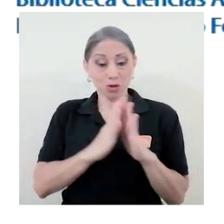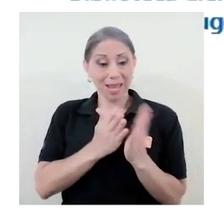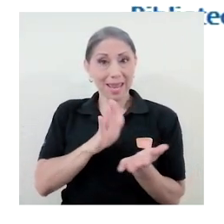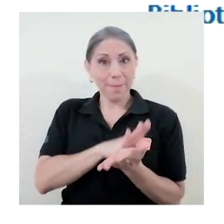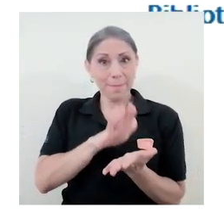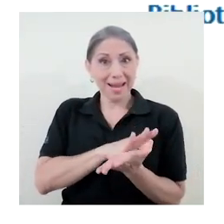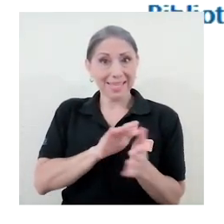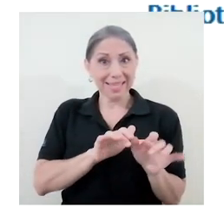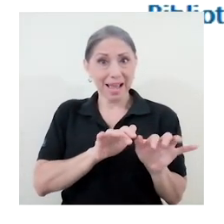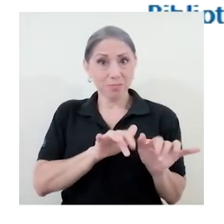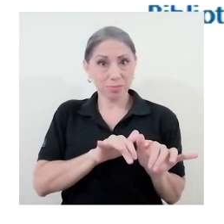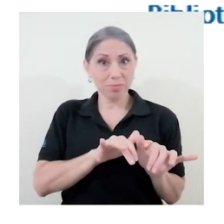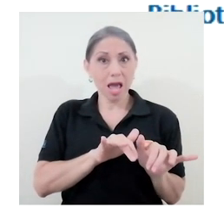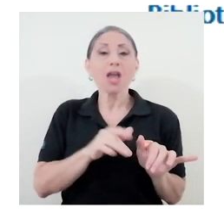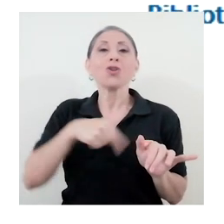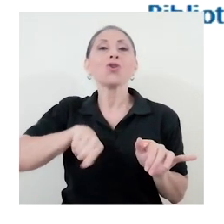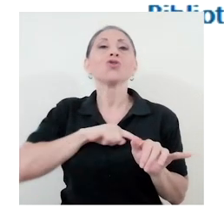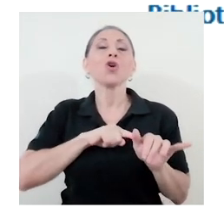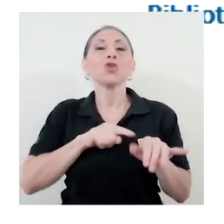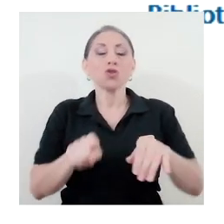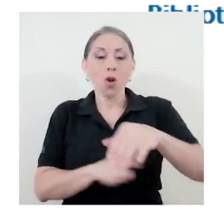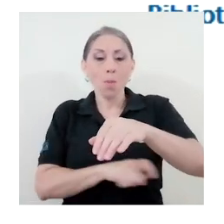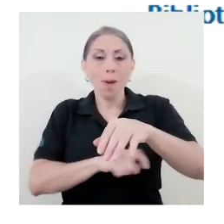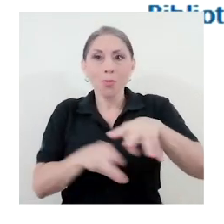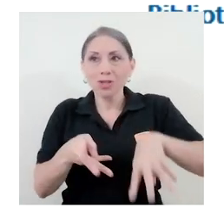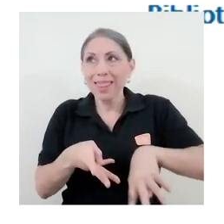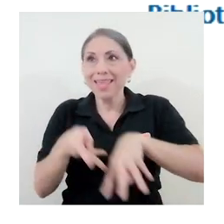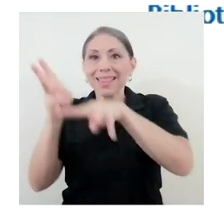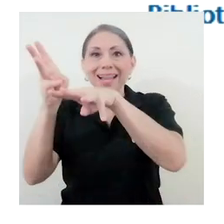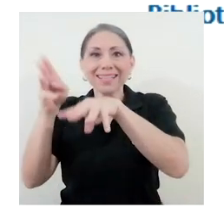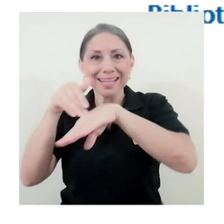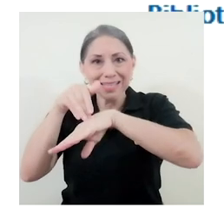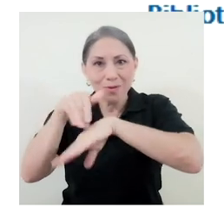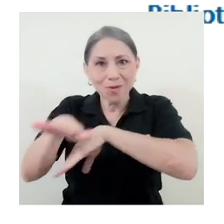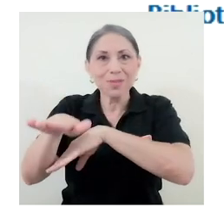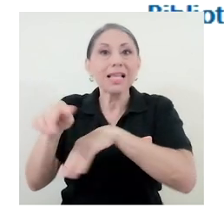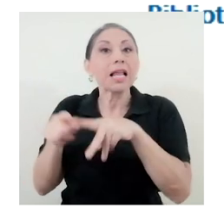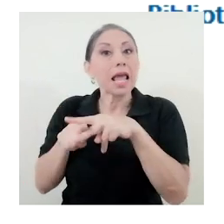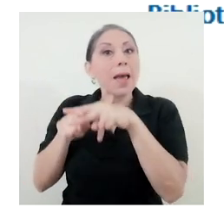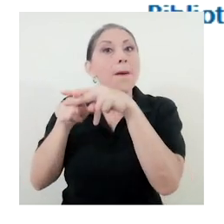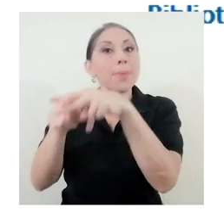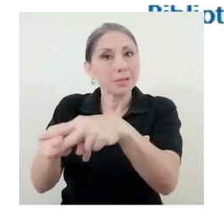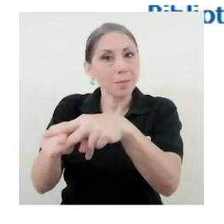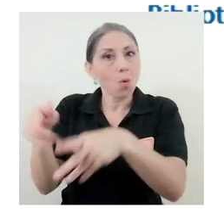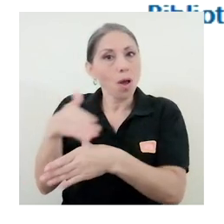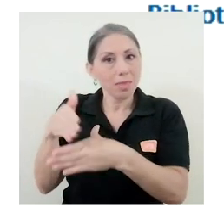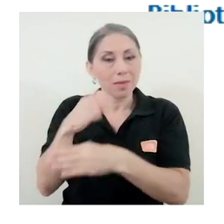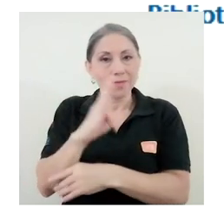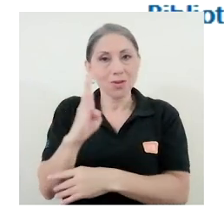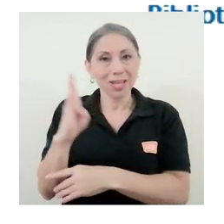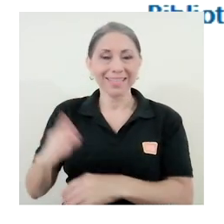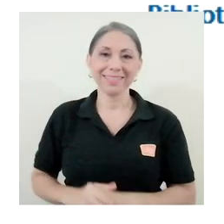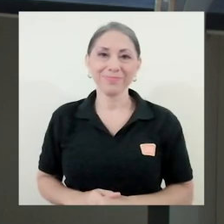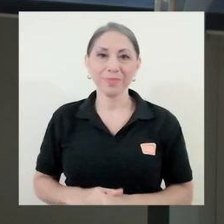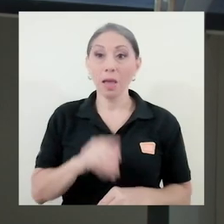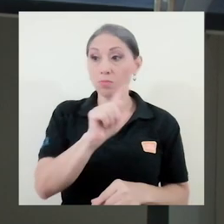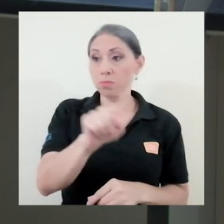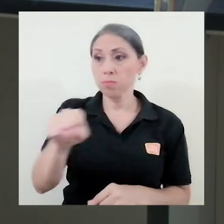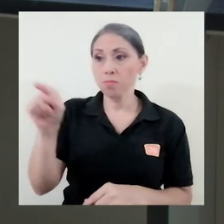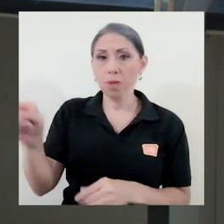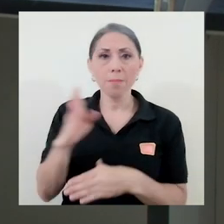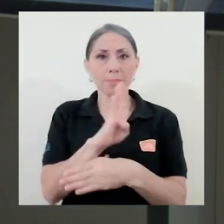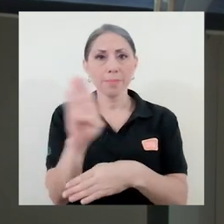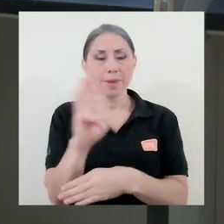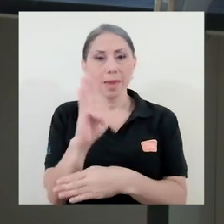impresa, lo vamos a digitalizar y se lo vamos a enviar bajo este mecanismo de préstamo entre bibliotecas. Las